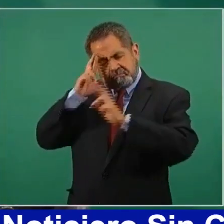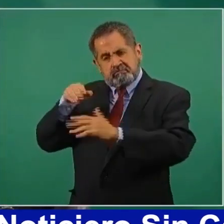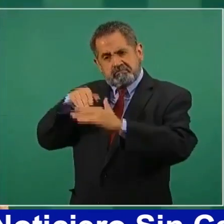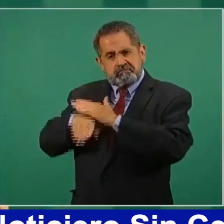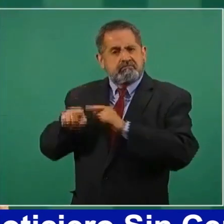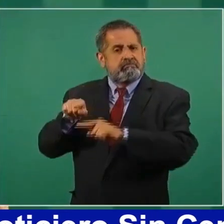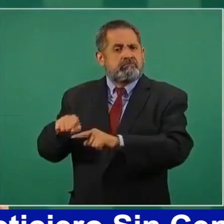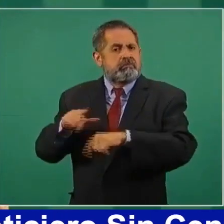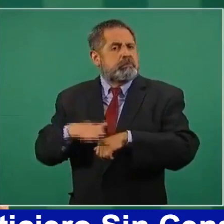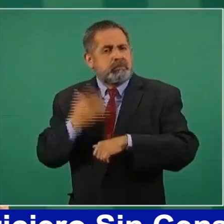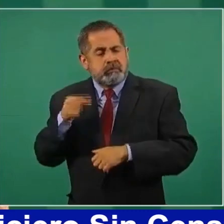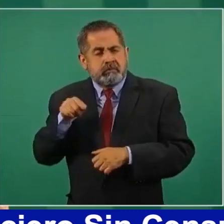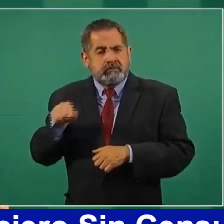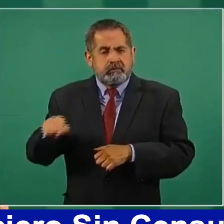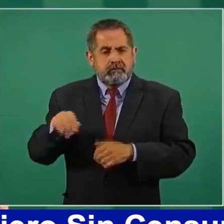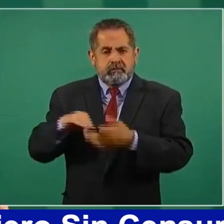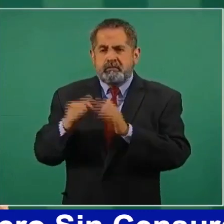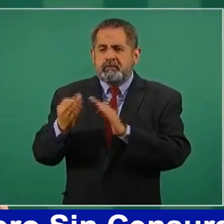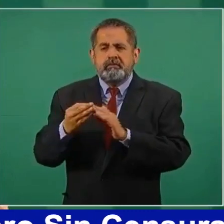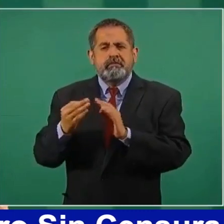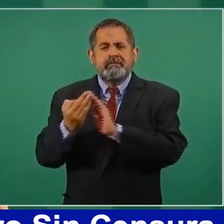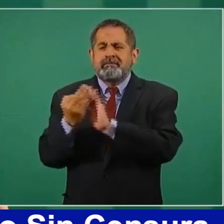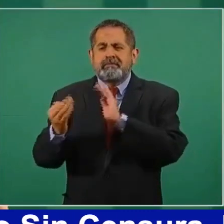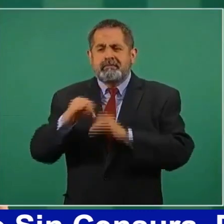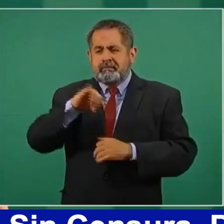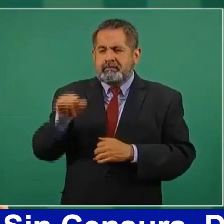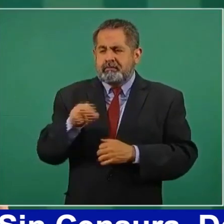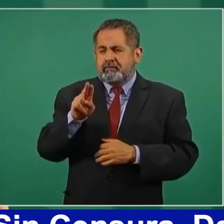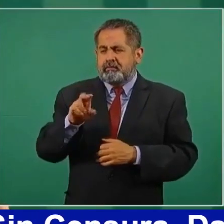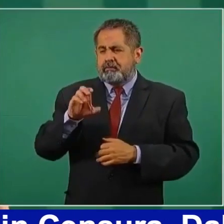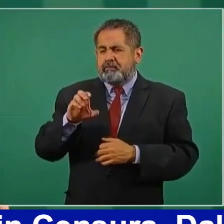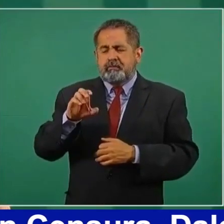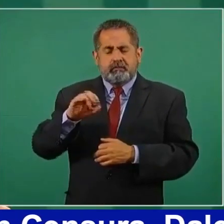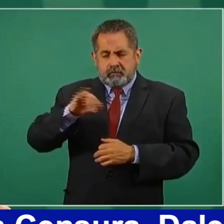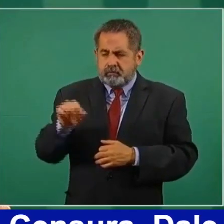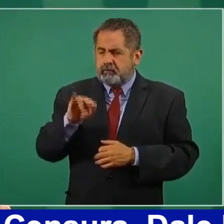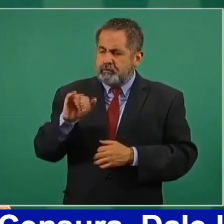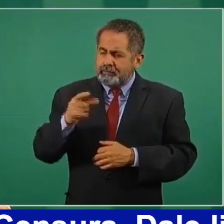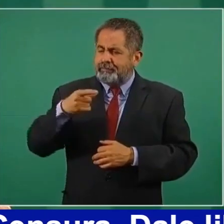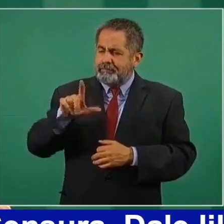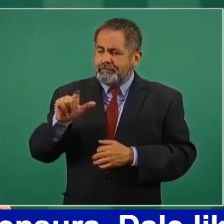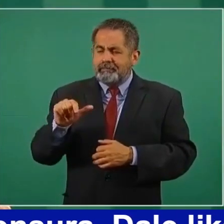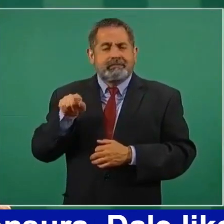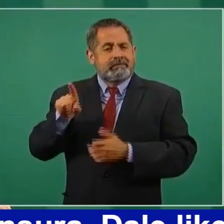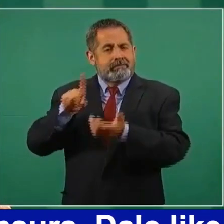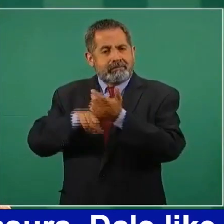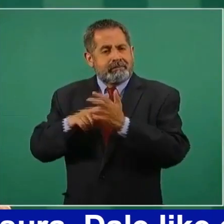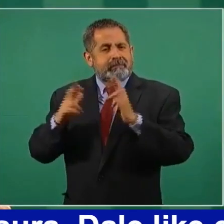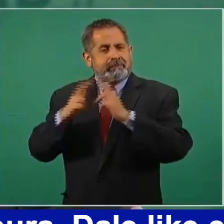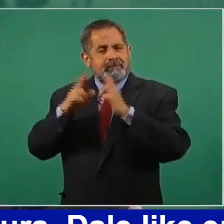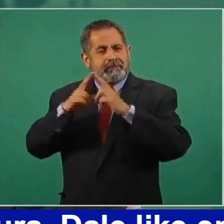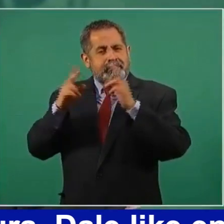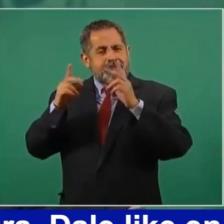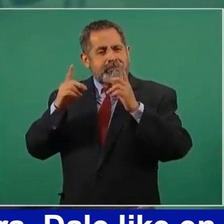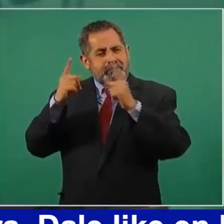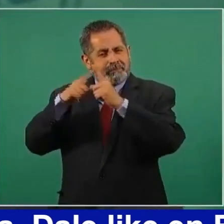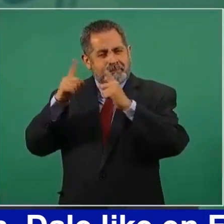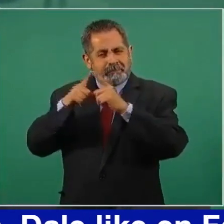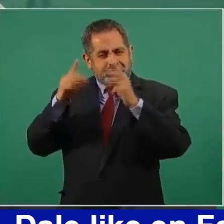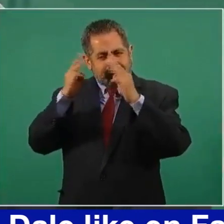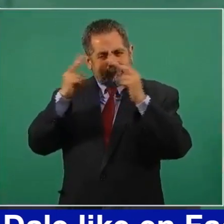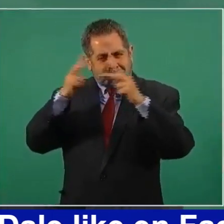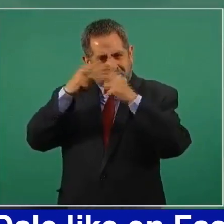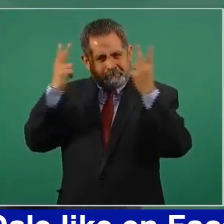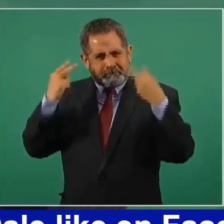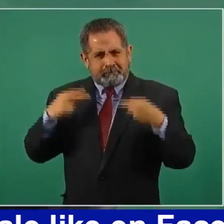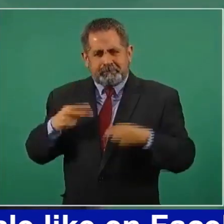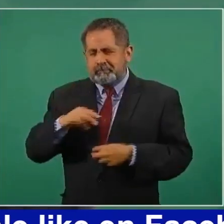Rivas se han convertido en el terror de los lugareños de Jamiltepec porque no dejan que otras personas ocupen la presidencia municipal.